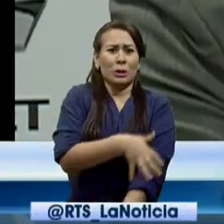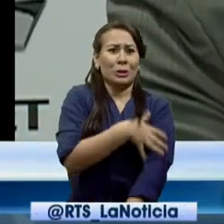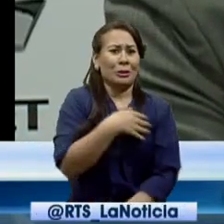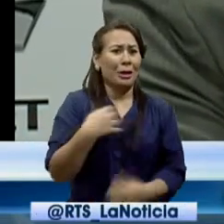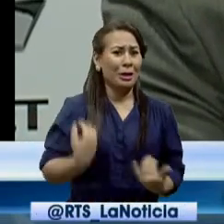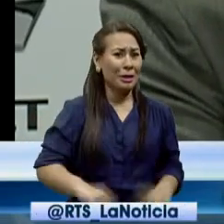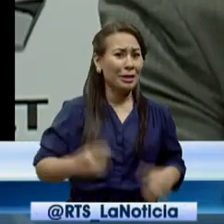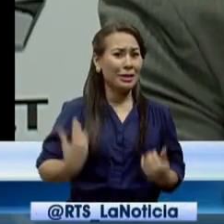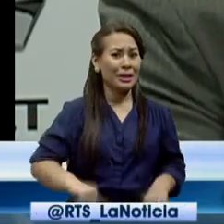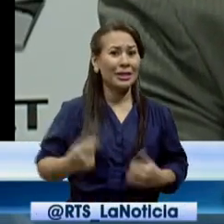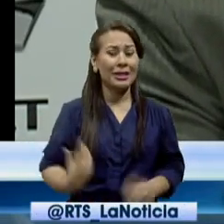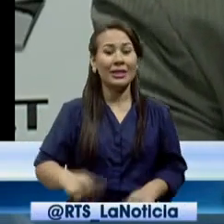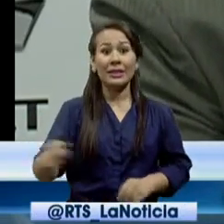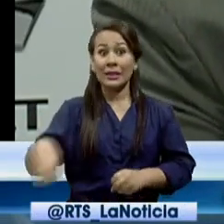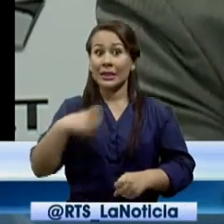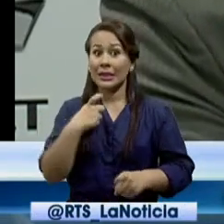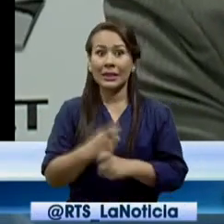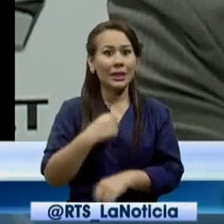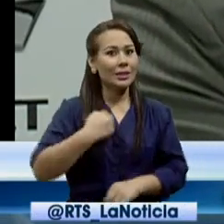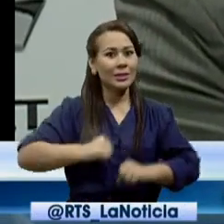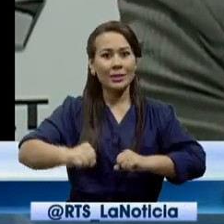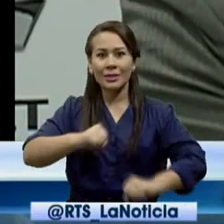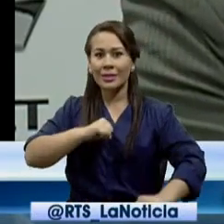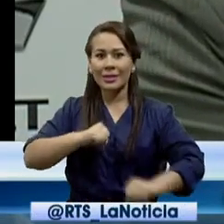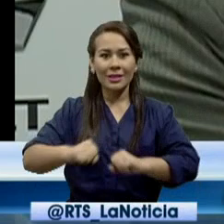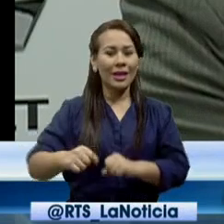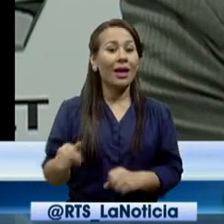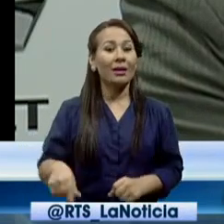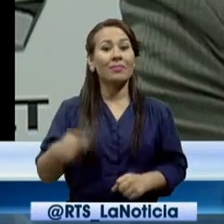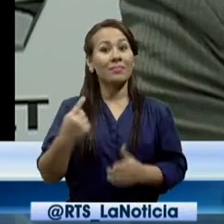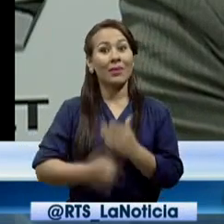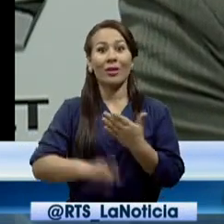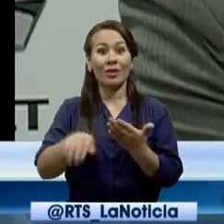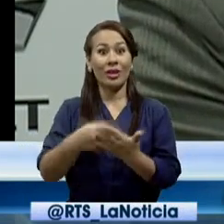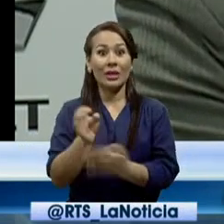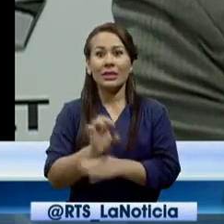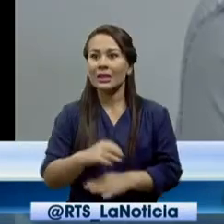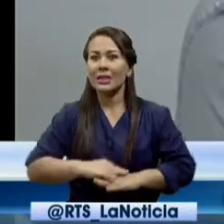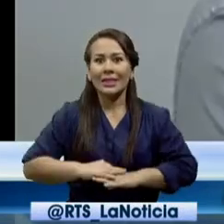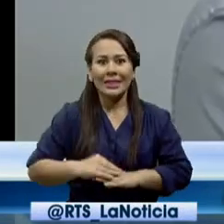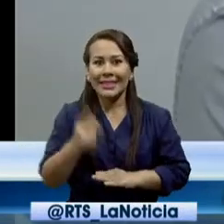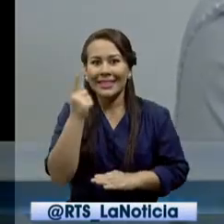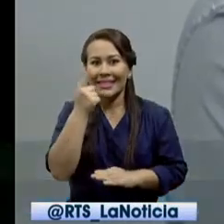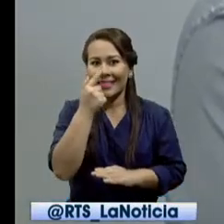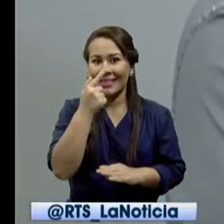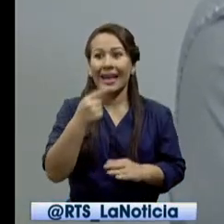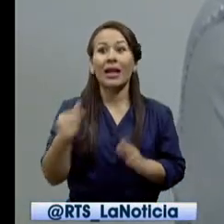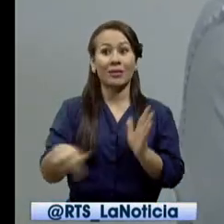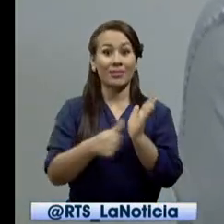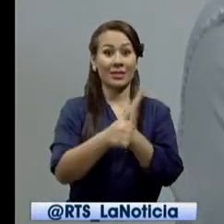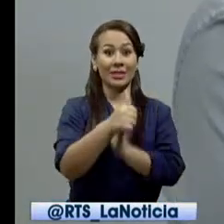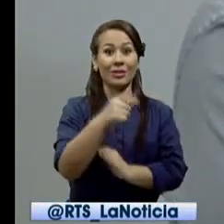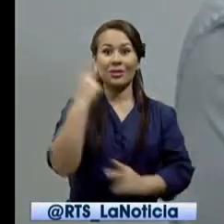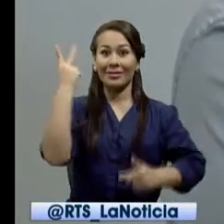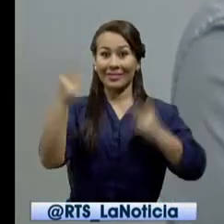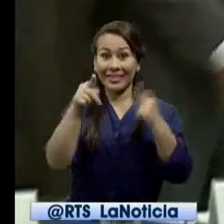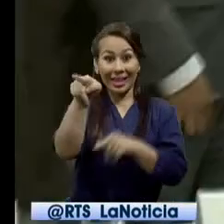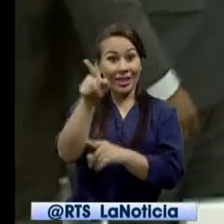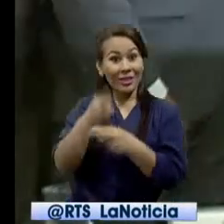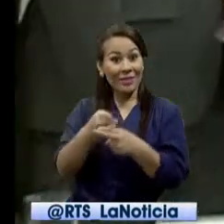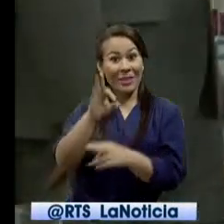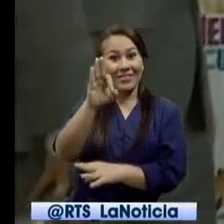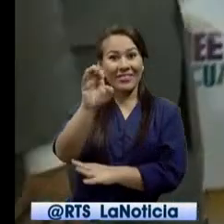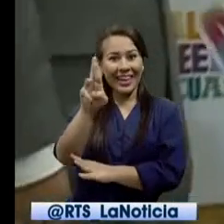Yo creo que es un reto enorme y que todo el Ecuador va a estar atrás. El ministro de Turismo, Fernando Alvarado,